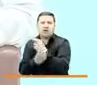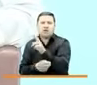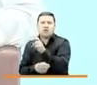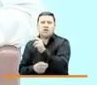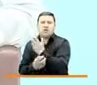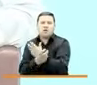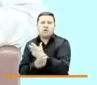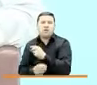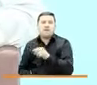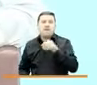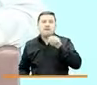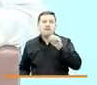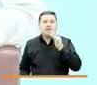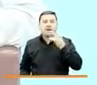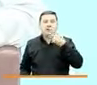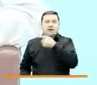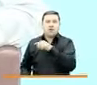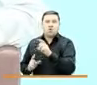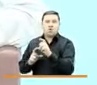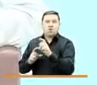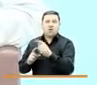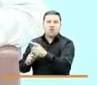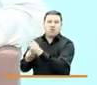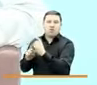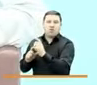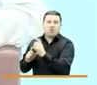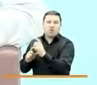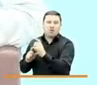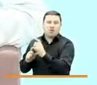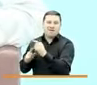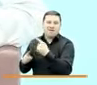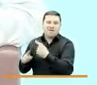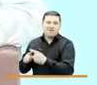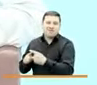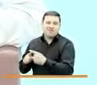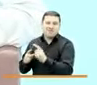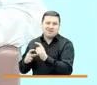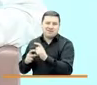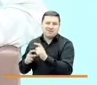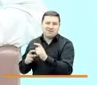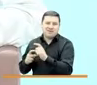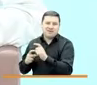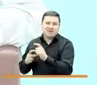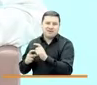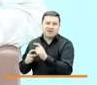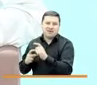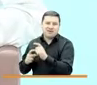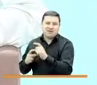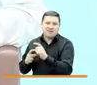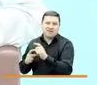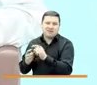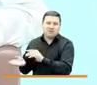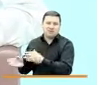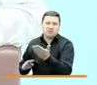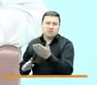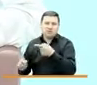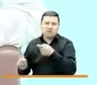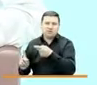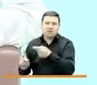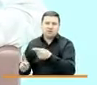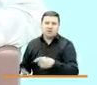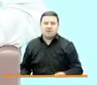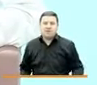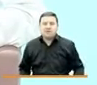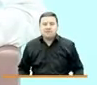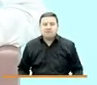es cuñada de uno de los que resultaron fatalmente asesinados en